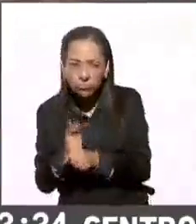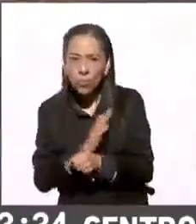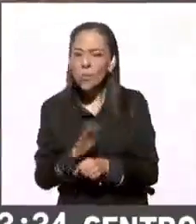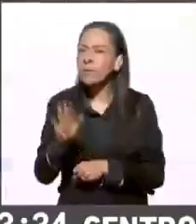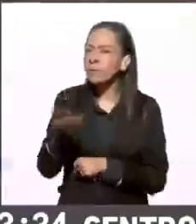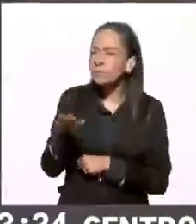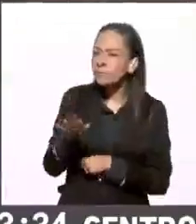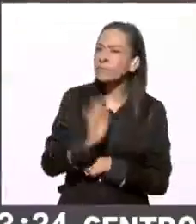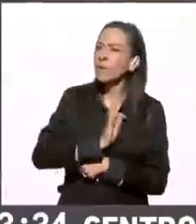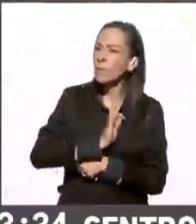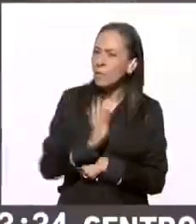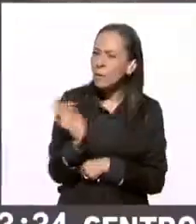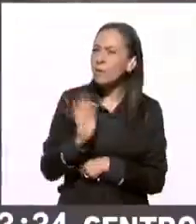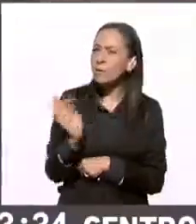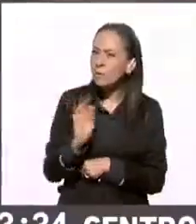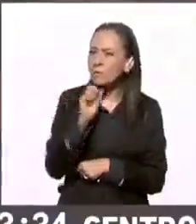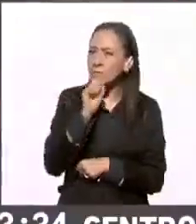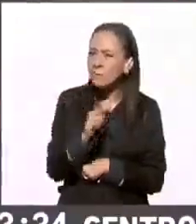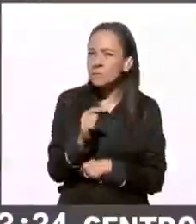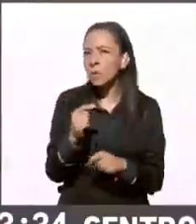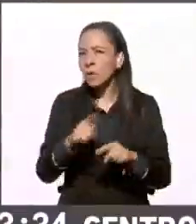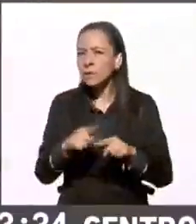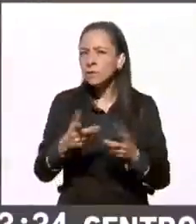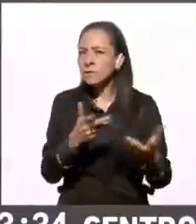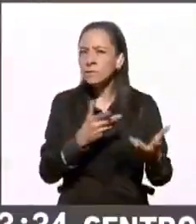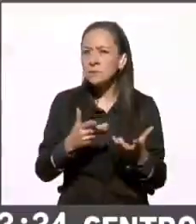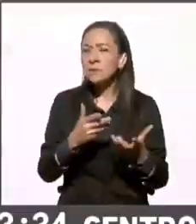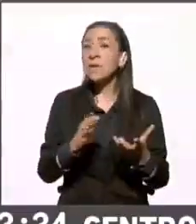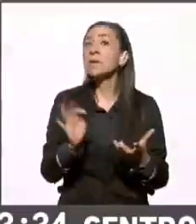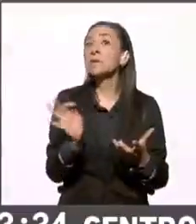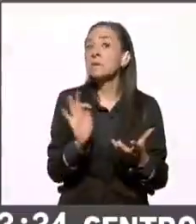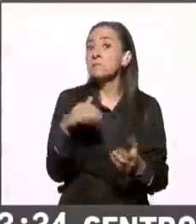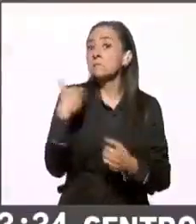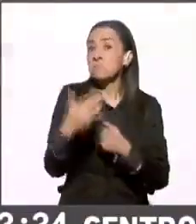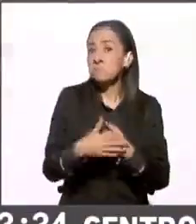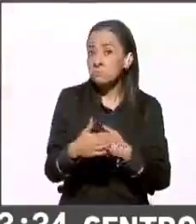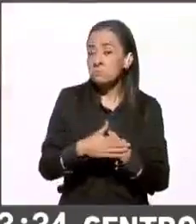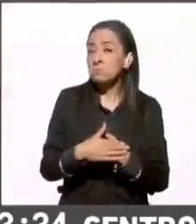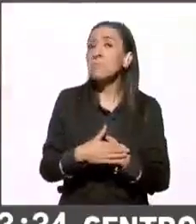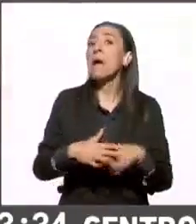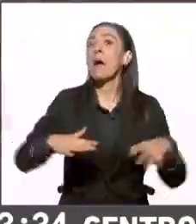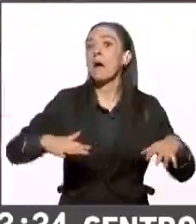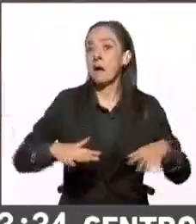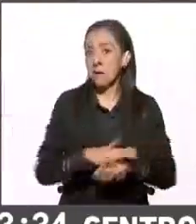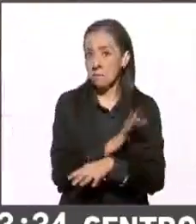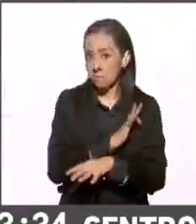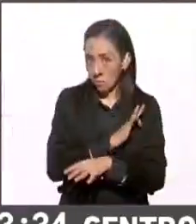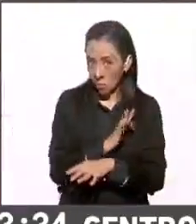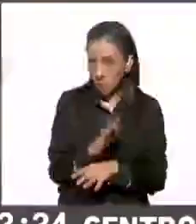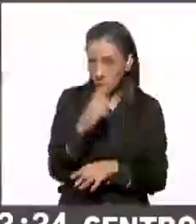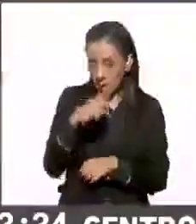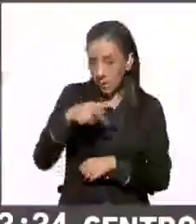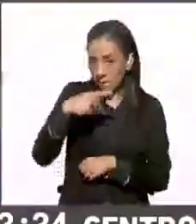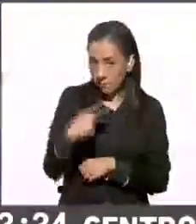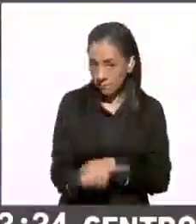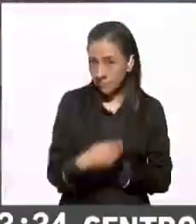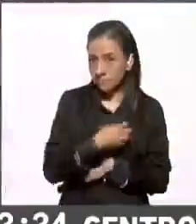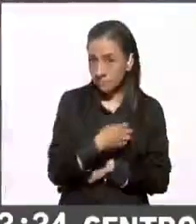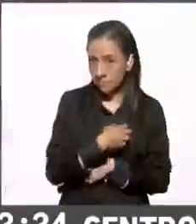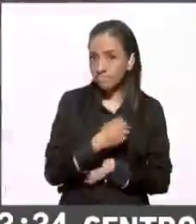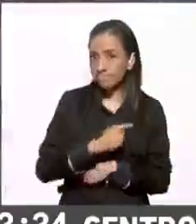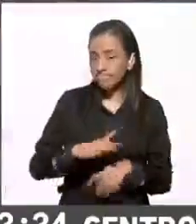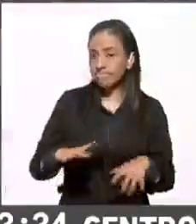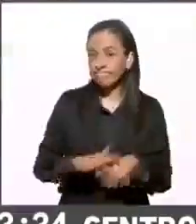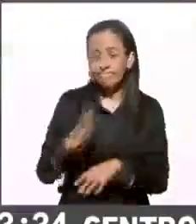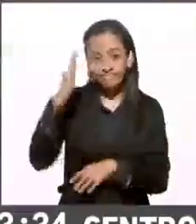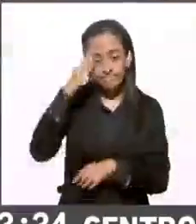cambiar la relación de poder, ¿no? Podría cambiarse el mapa político, la capital del país. La significación de la